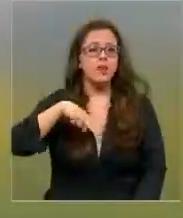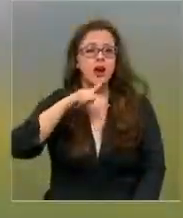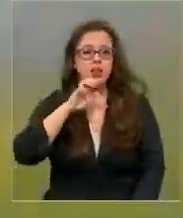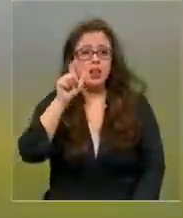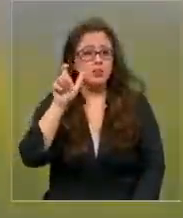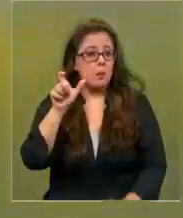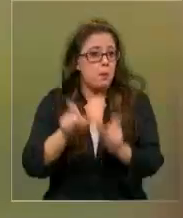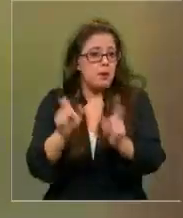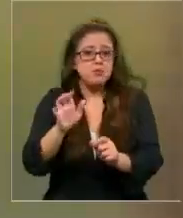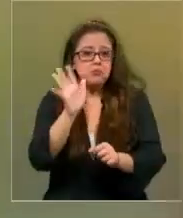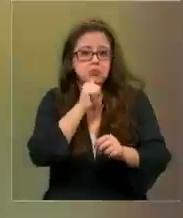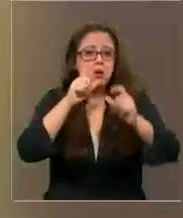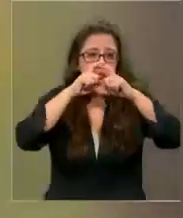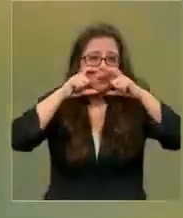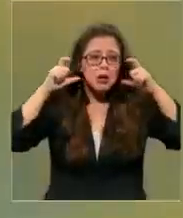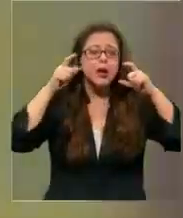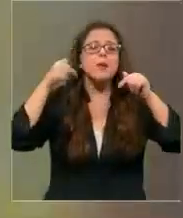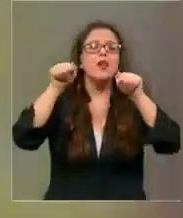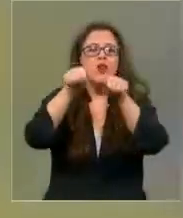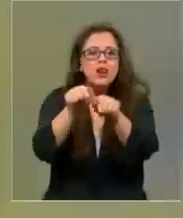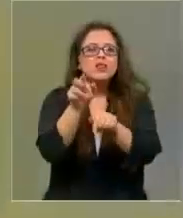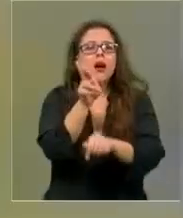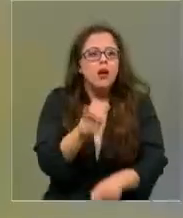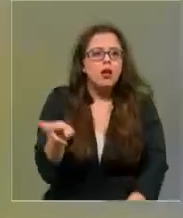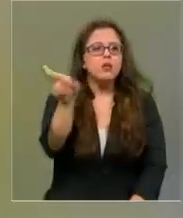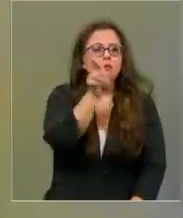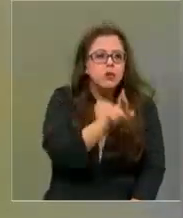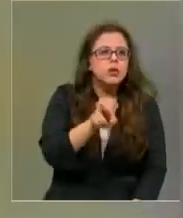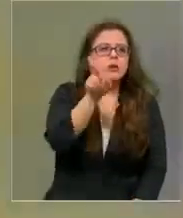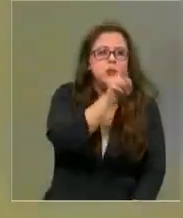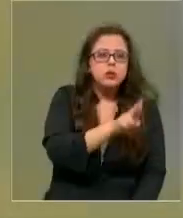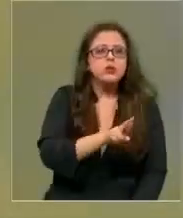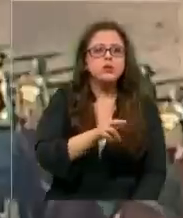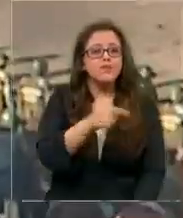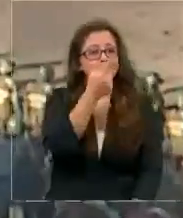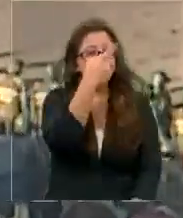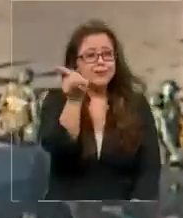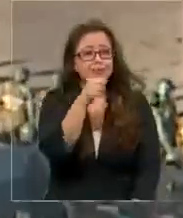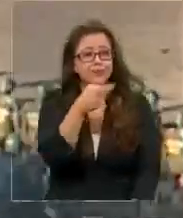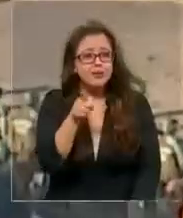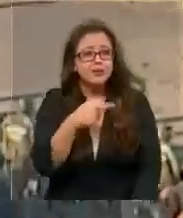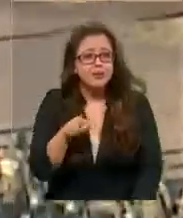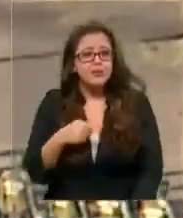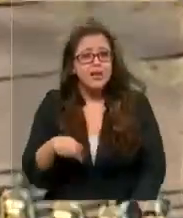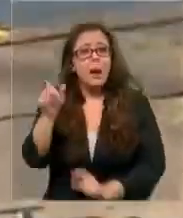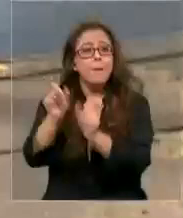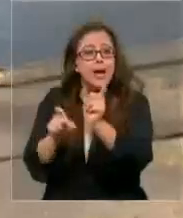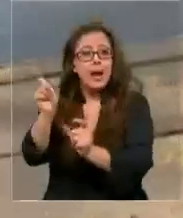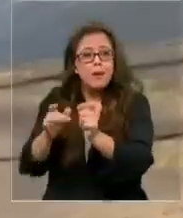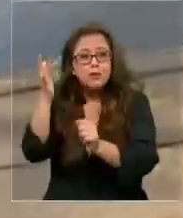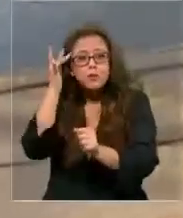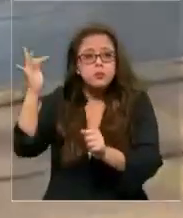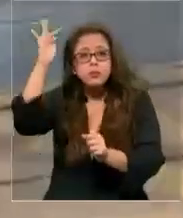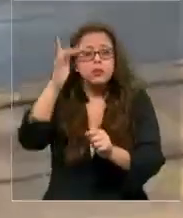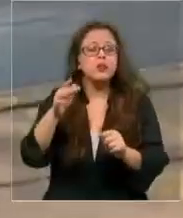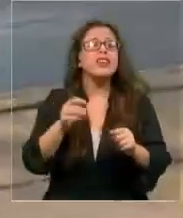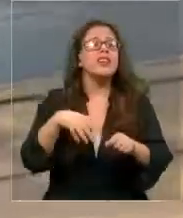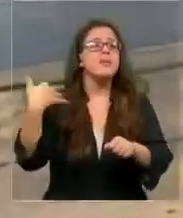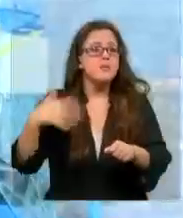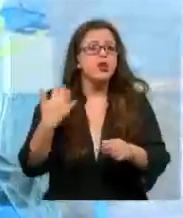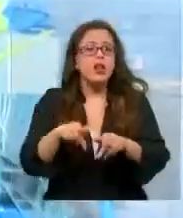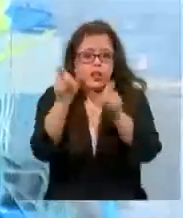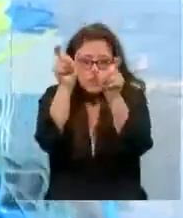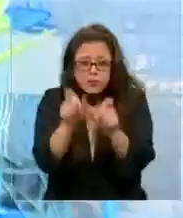Estas escenas, según vecinos, se repiten sin descanso todas las semanas. Para expertos es vital fortalecer la